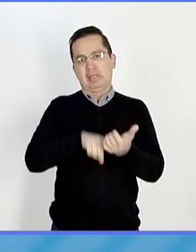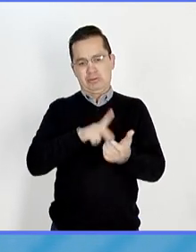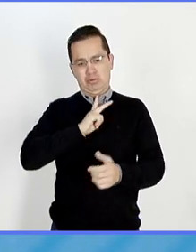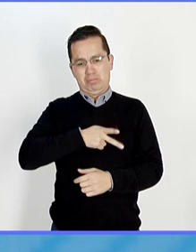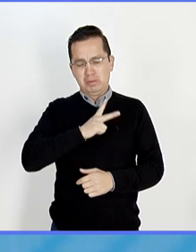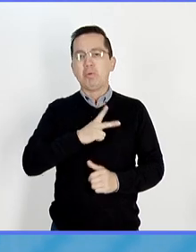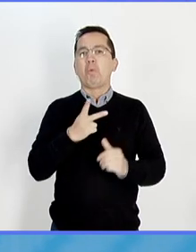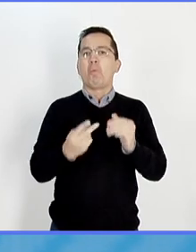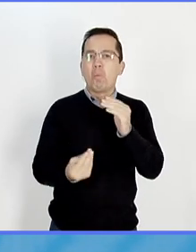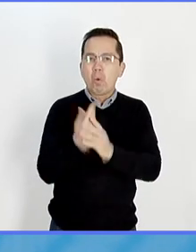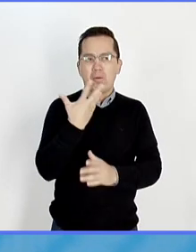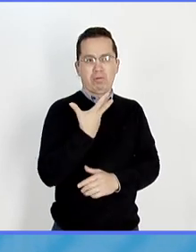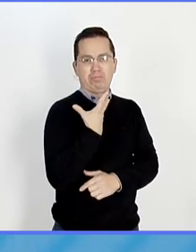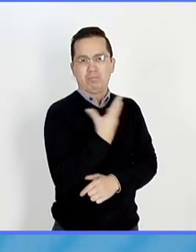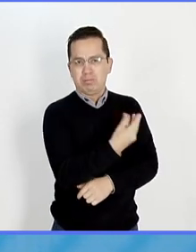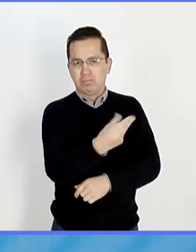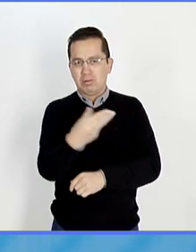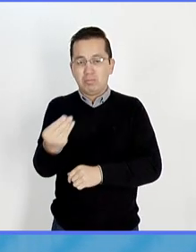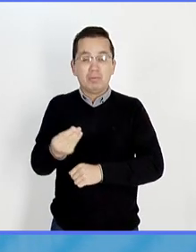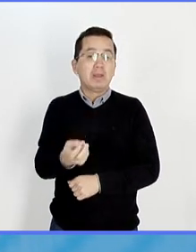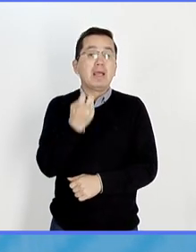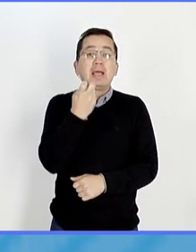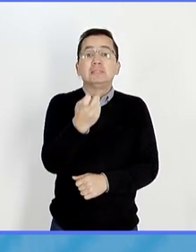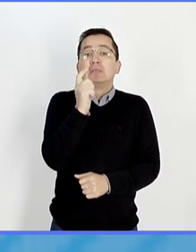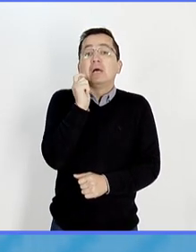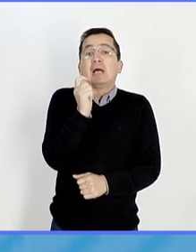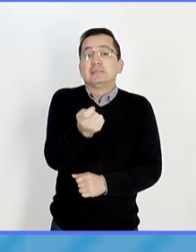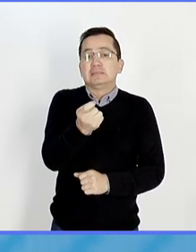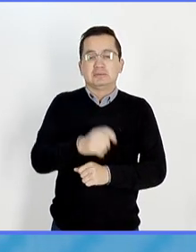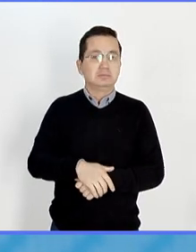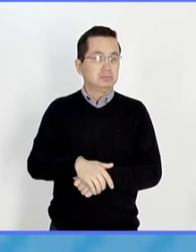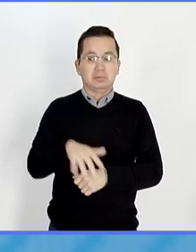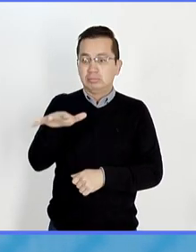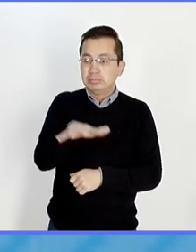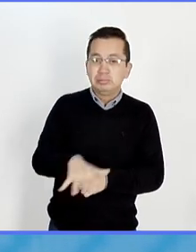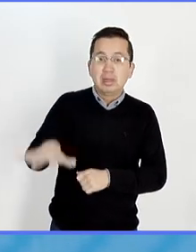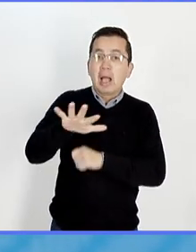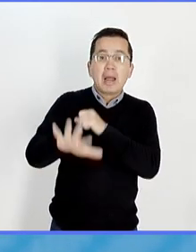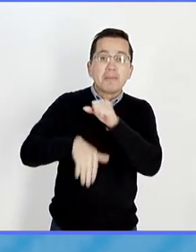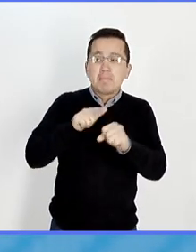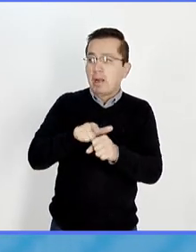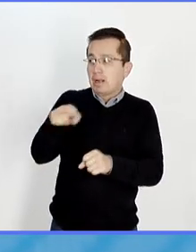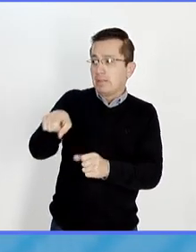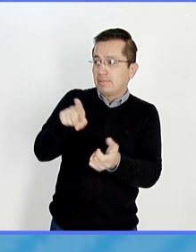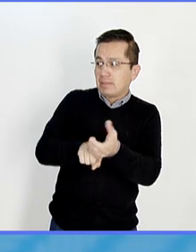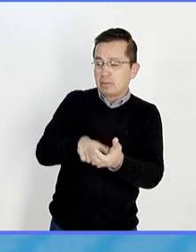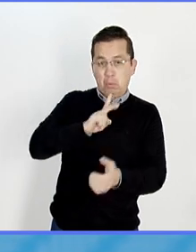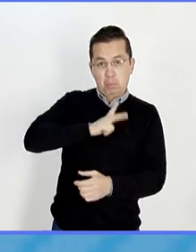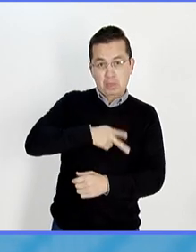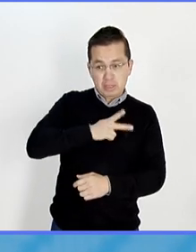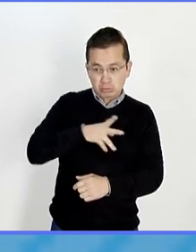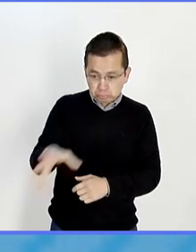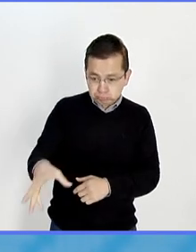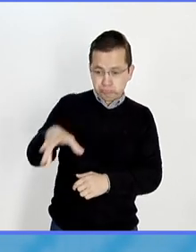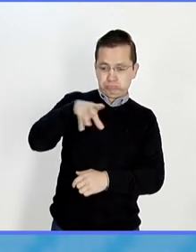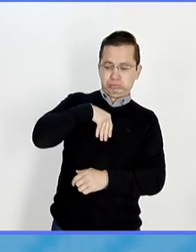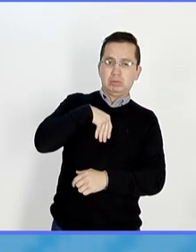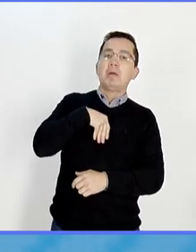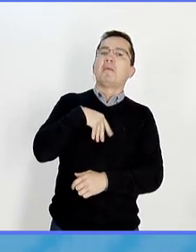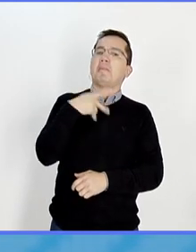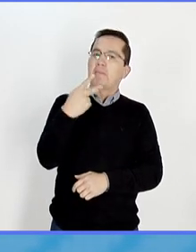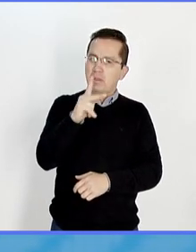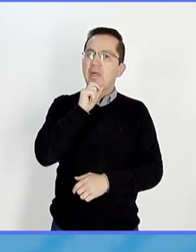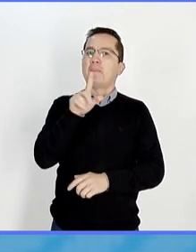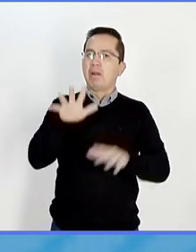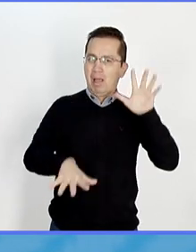conocíamos. Es este brinco de los virus, de los animales a las personas, pero también de las personas a los animales, la que